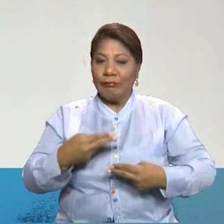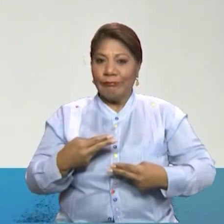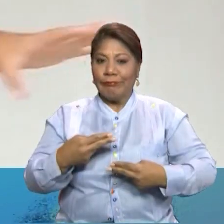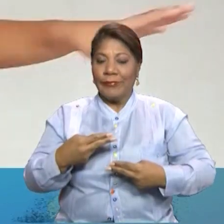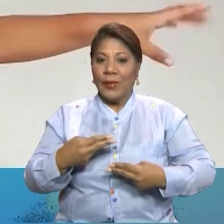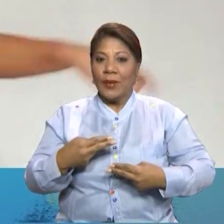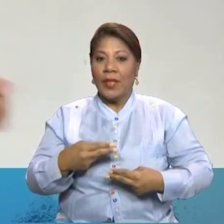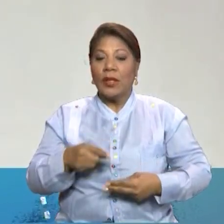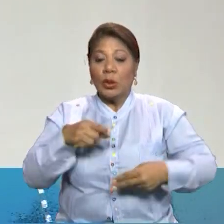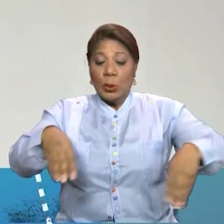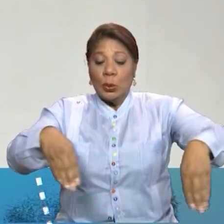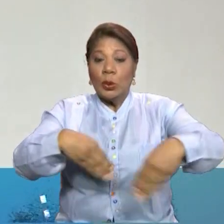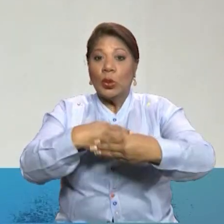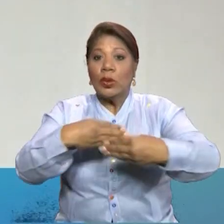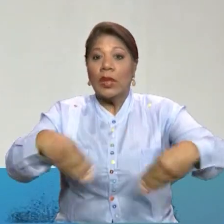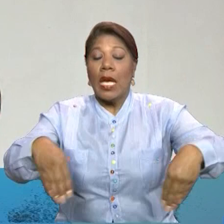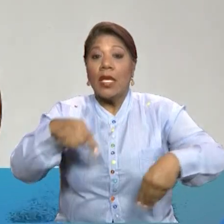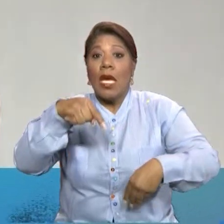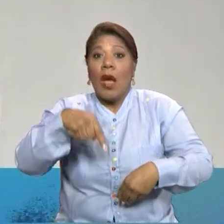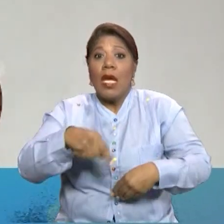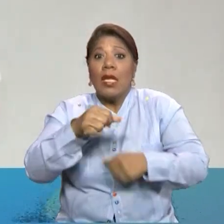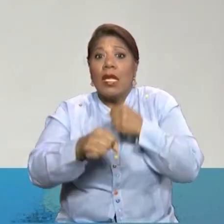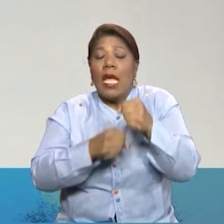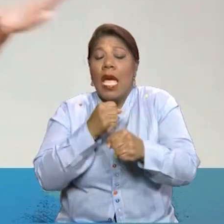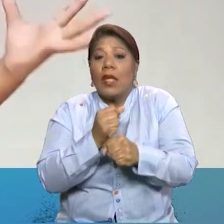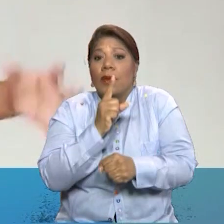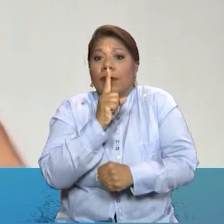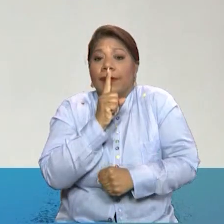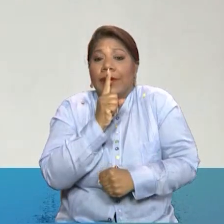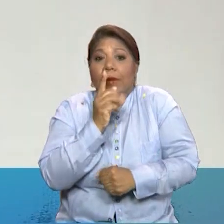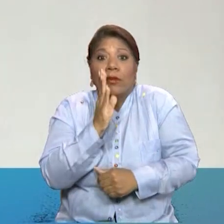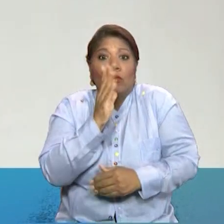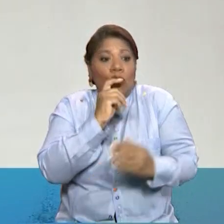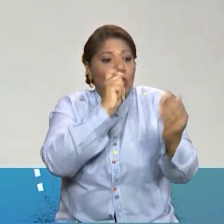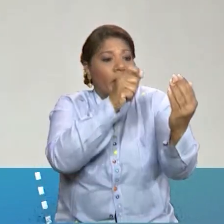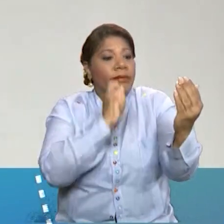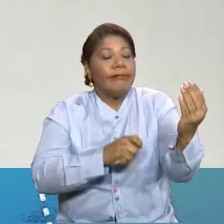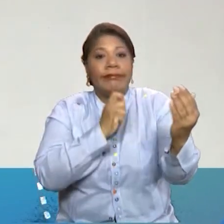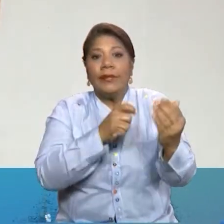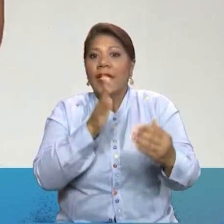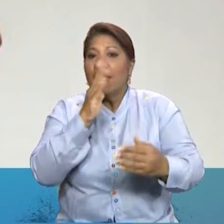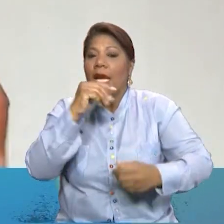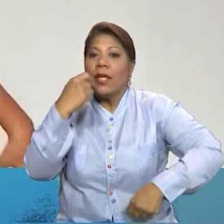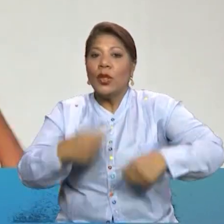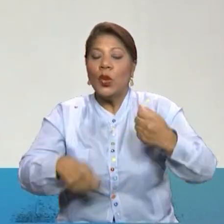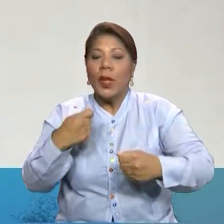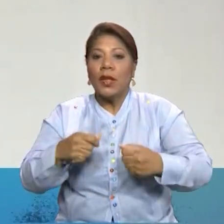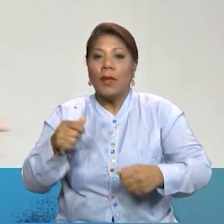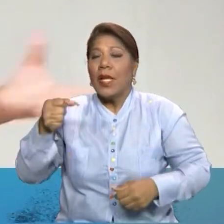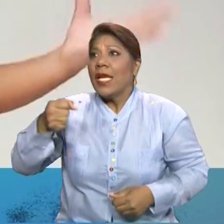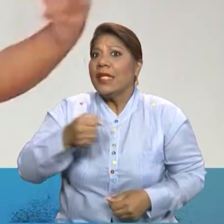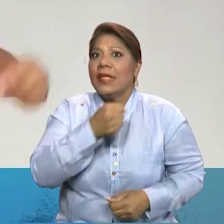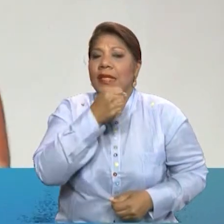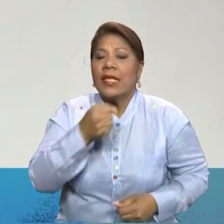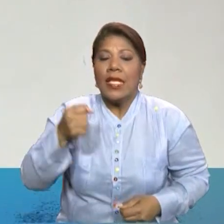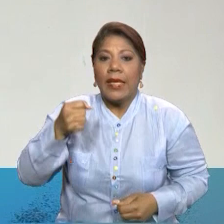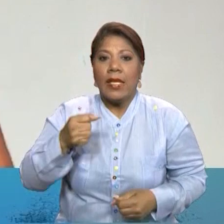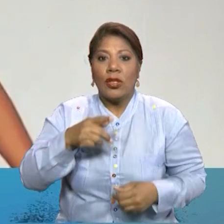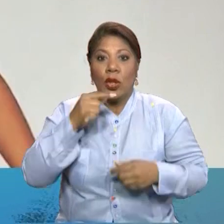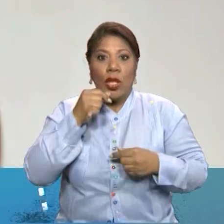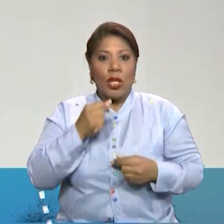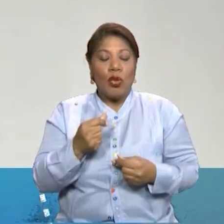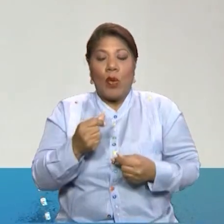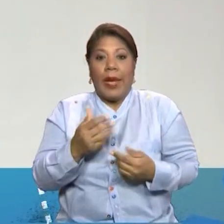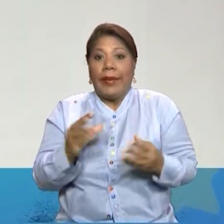Tus calles silenciosas, sin liras, sin tambores, sin gente, sin canciones, sin coreografías o